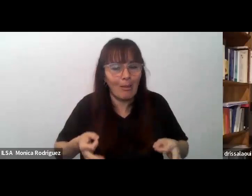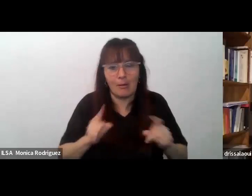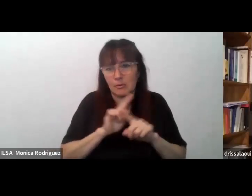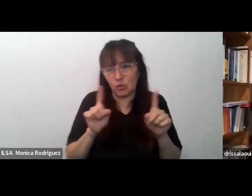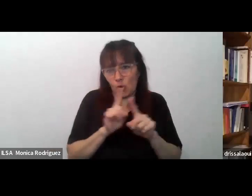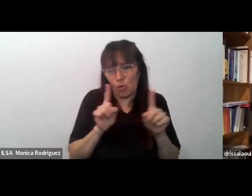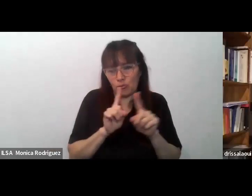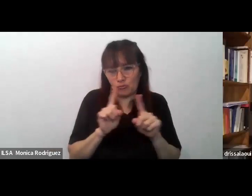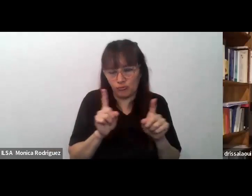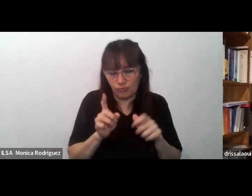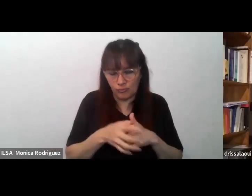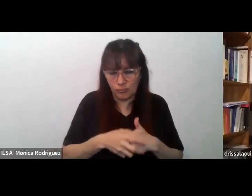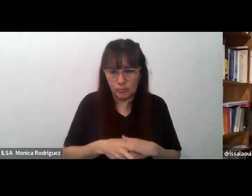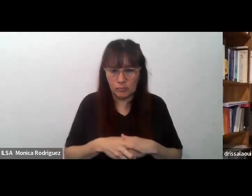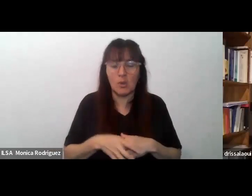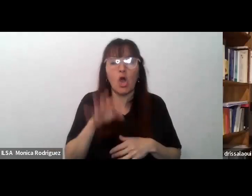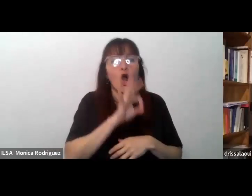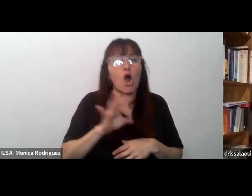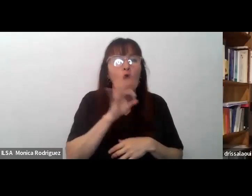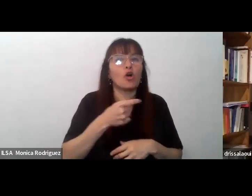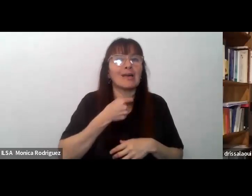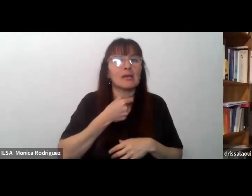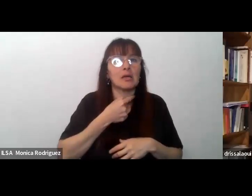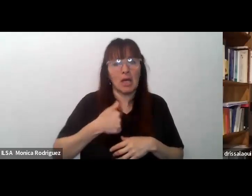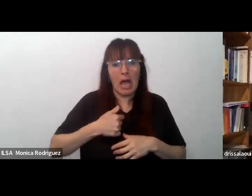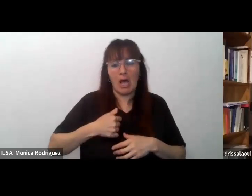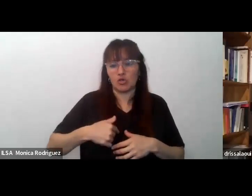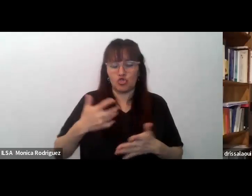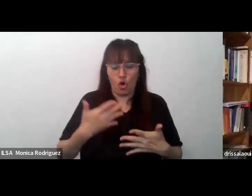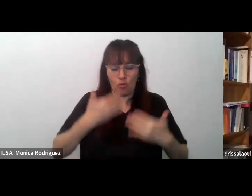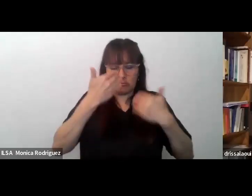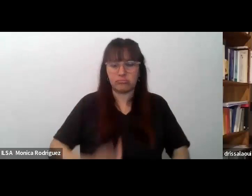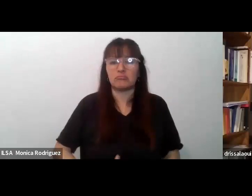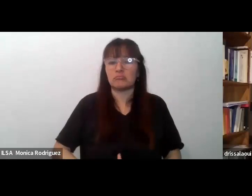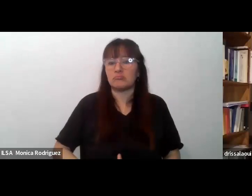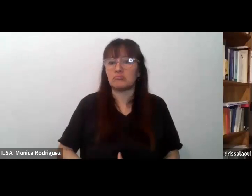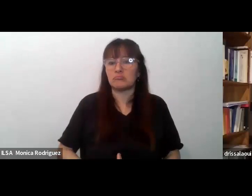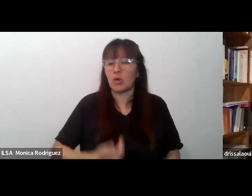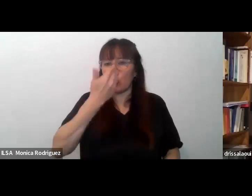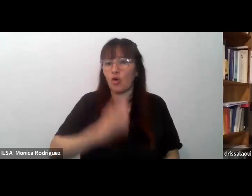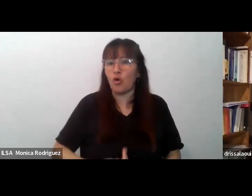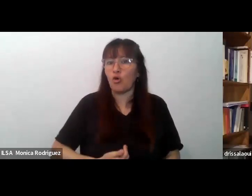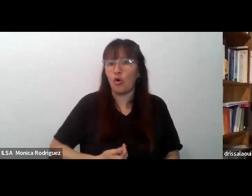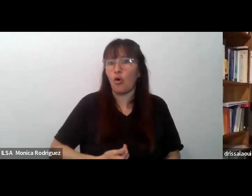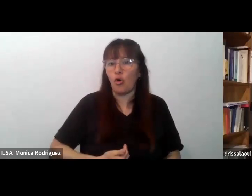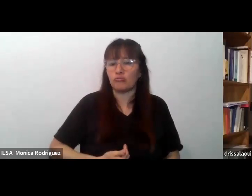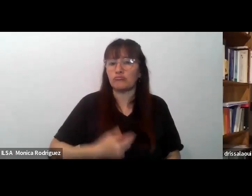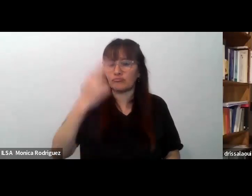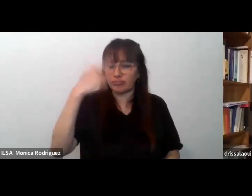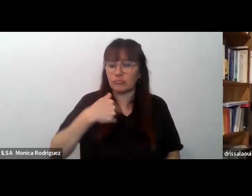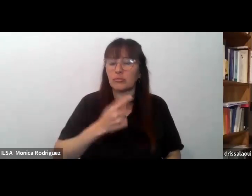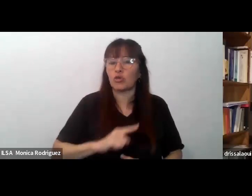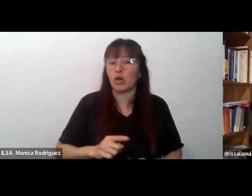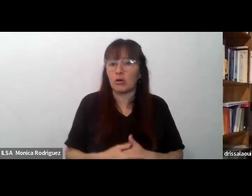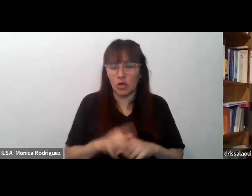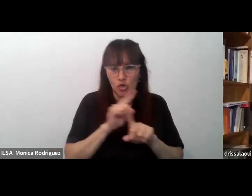que o que quieran imponer su verdad entonces el diario no es solo una conversación es un diálogo y es